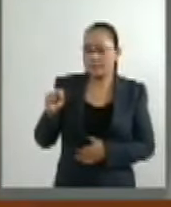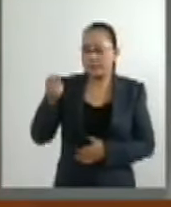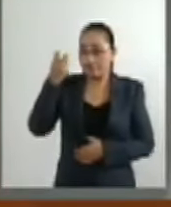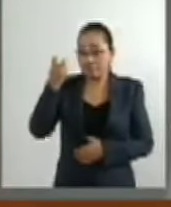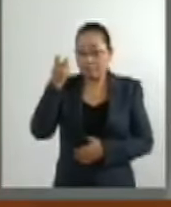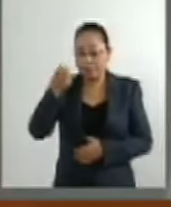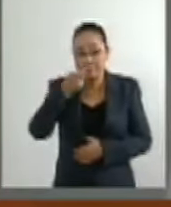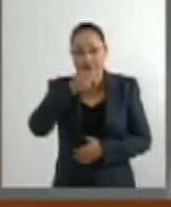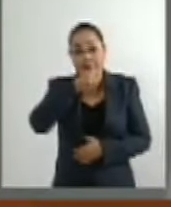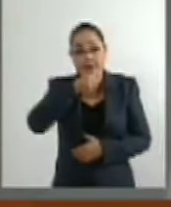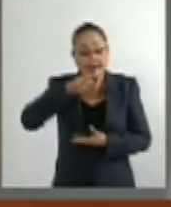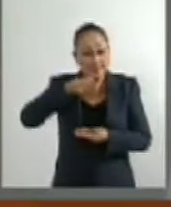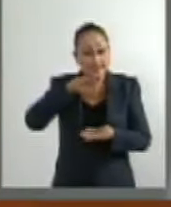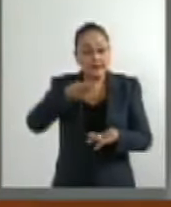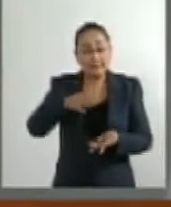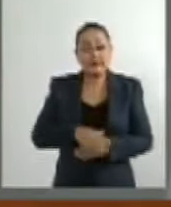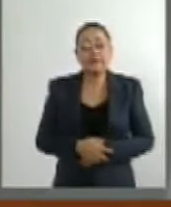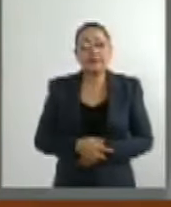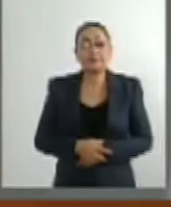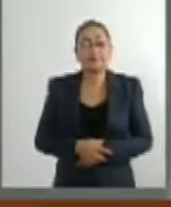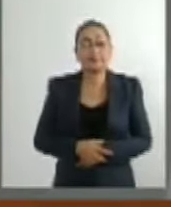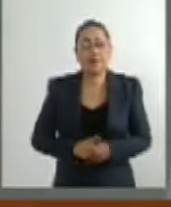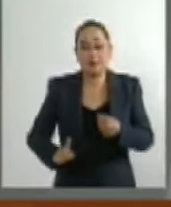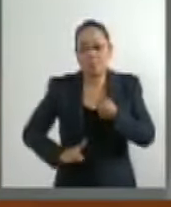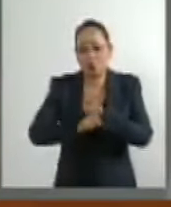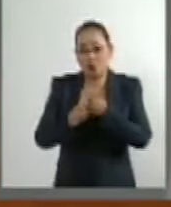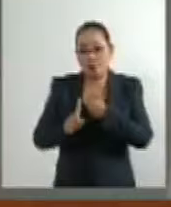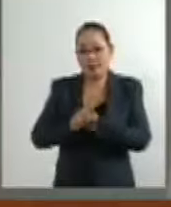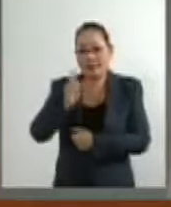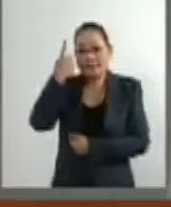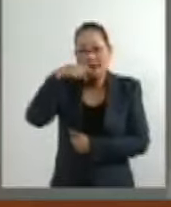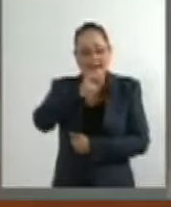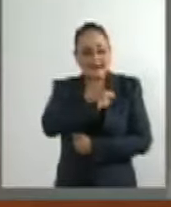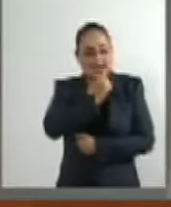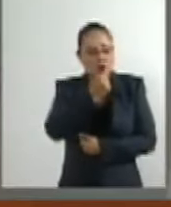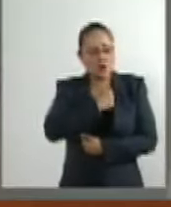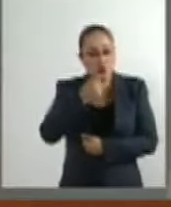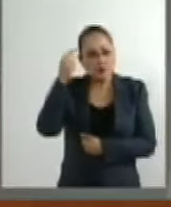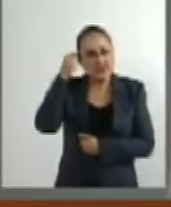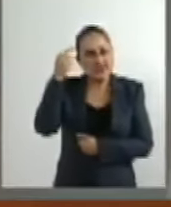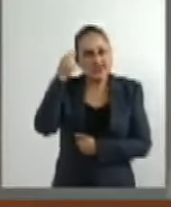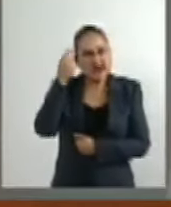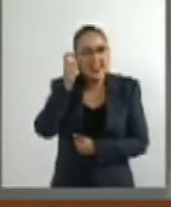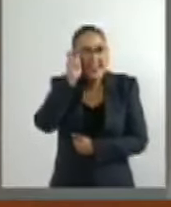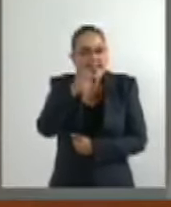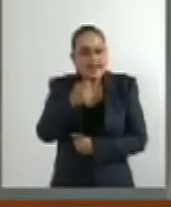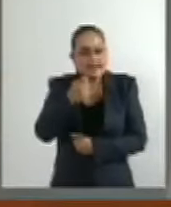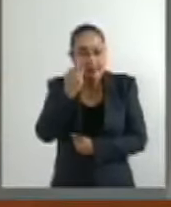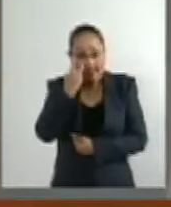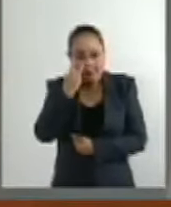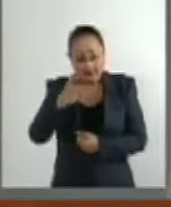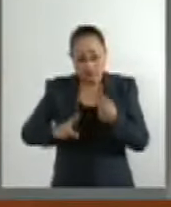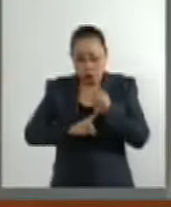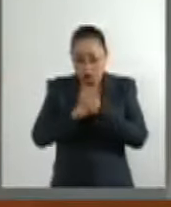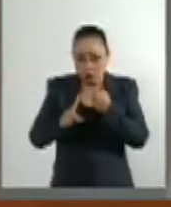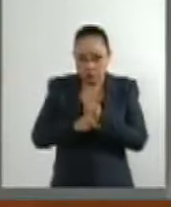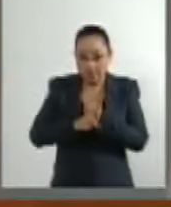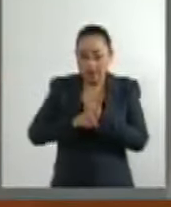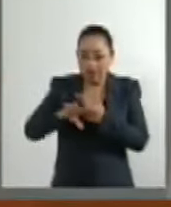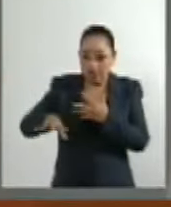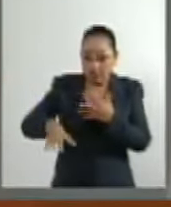señalado que los problemas de salud mental constituyen cinco de las diez